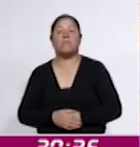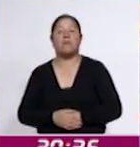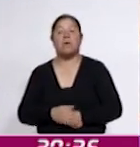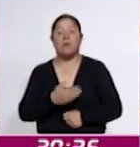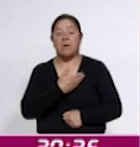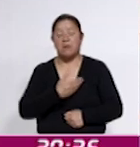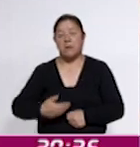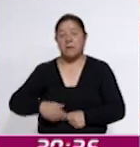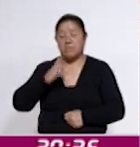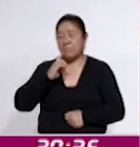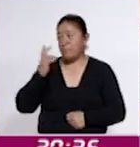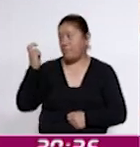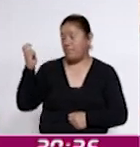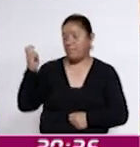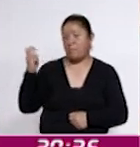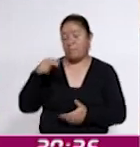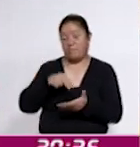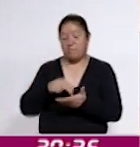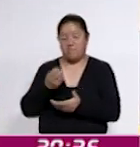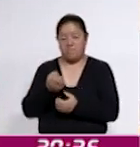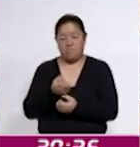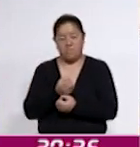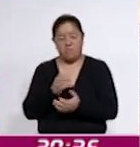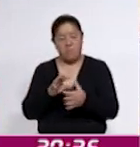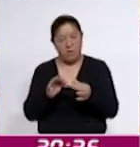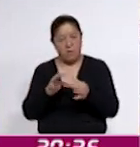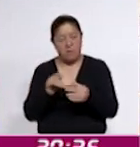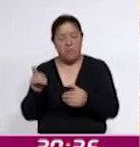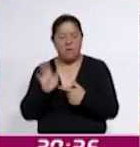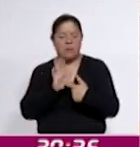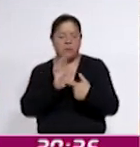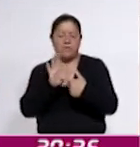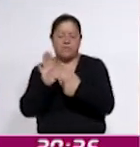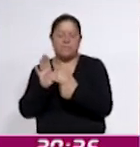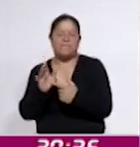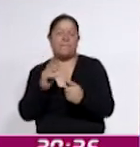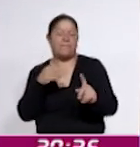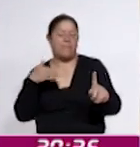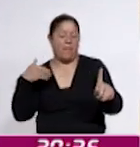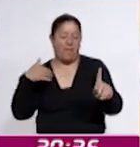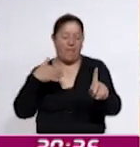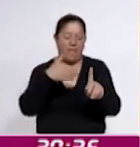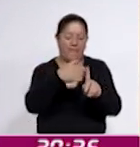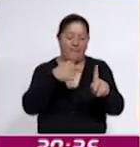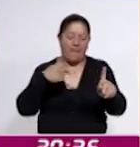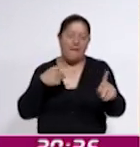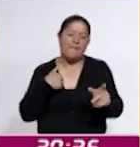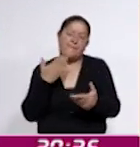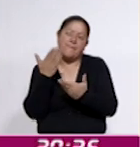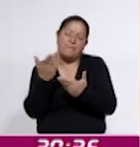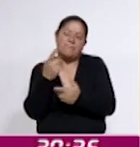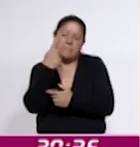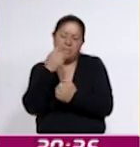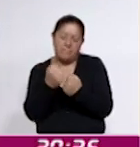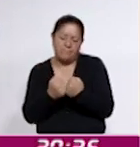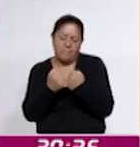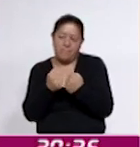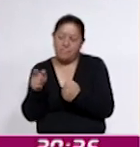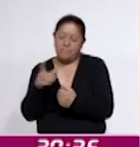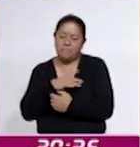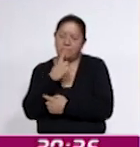Derechos Humanos de Tlaxcala expuso los desafíos y propuestas para fortalecer los mecanismos de queja y respuesta